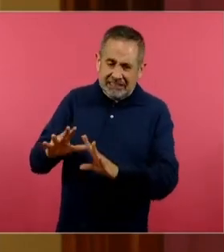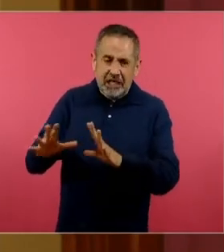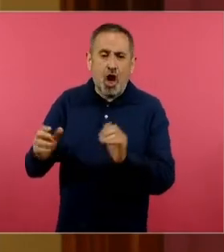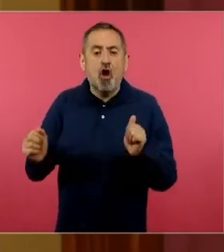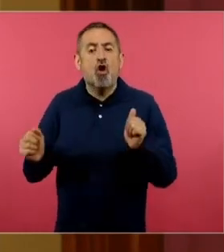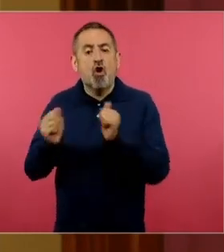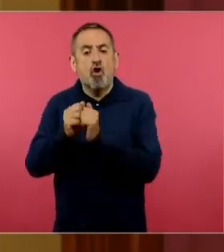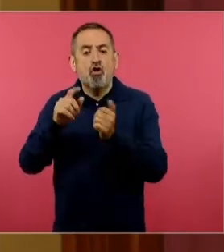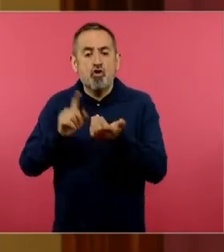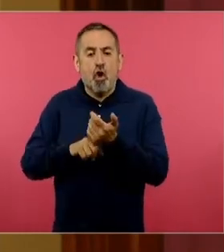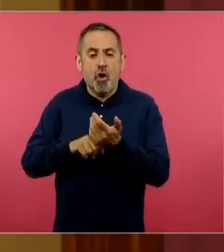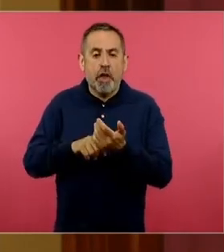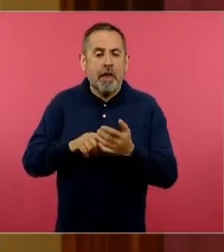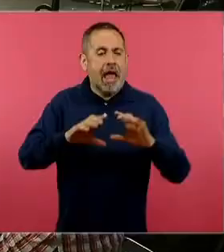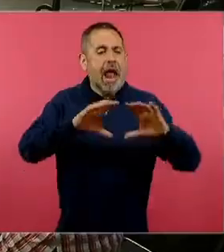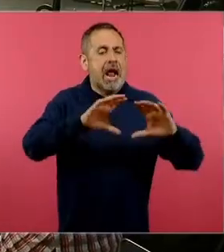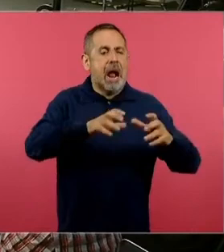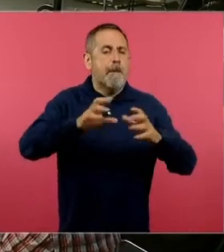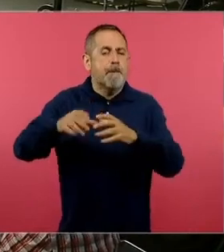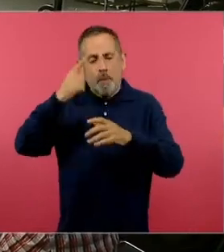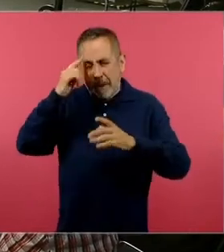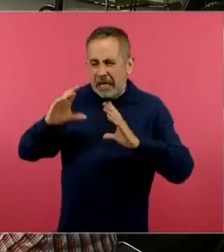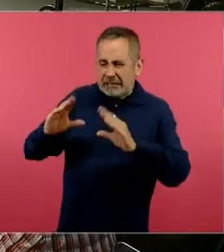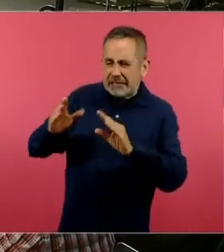trabajados a través de campos formativos. Gracias.